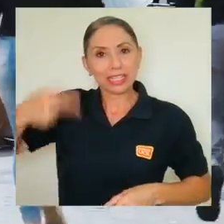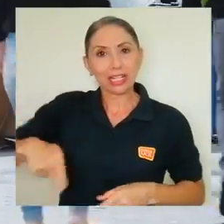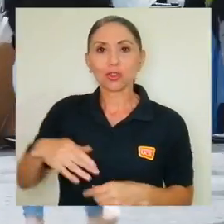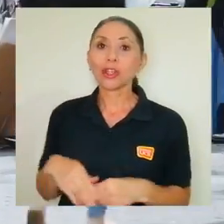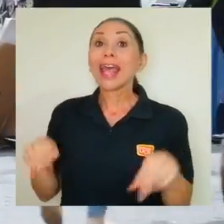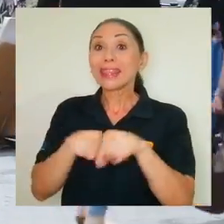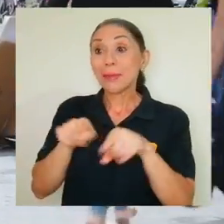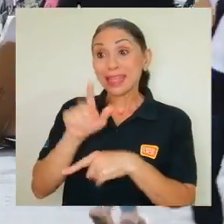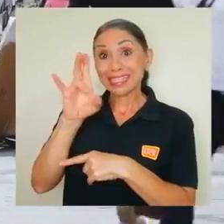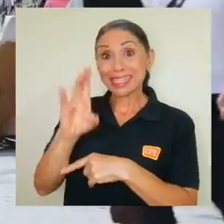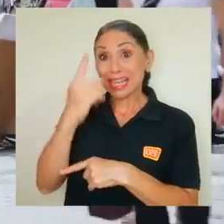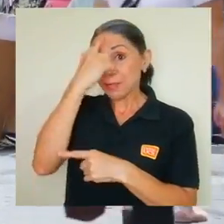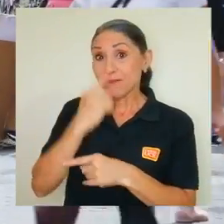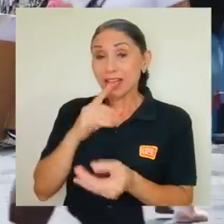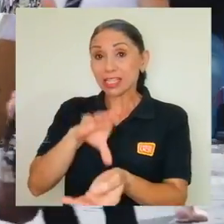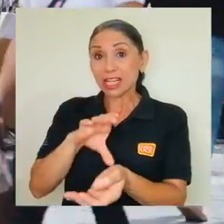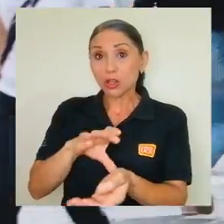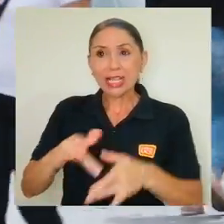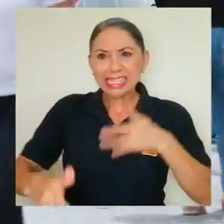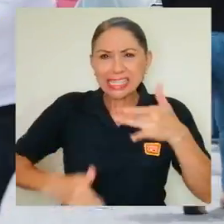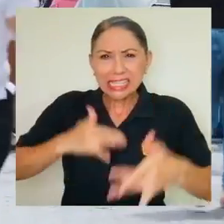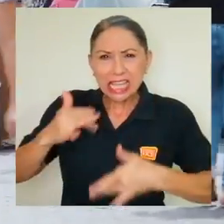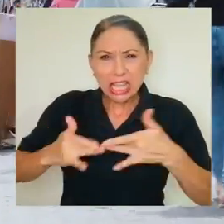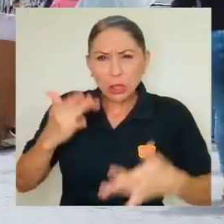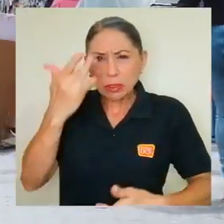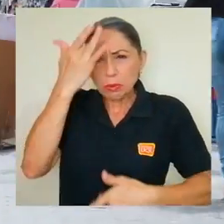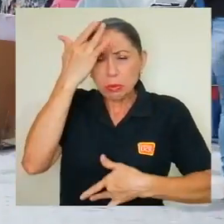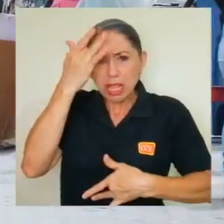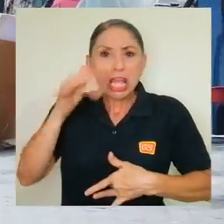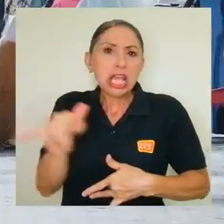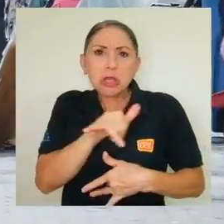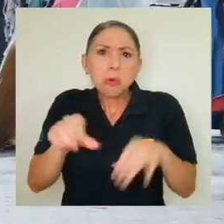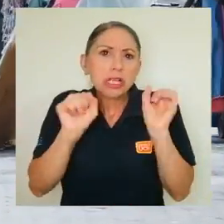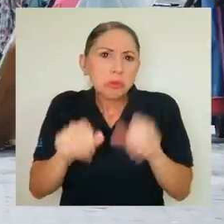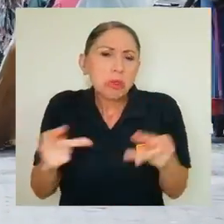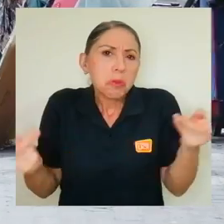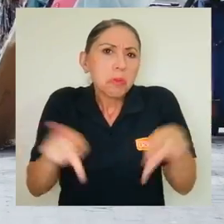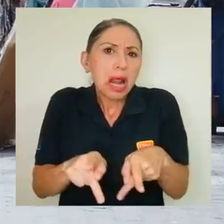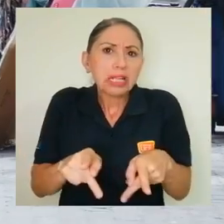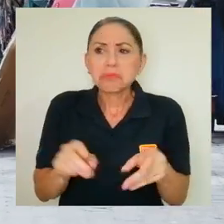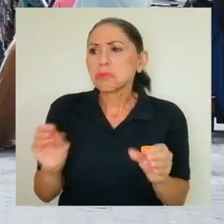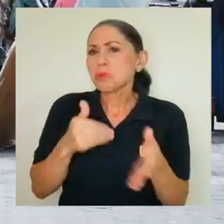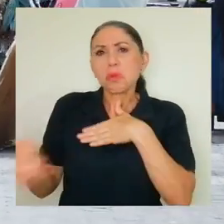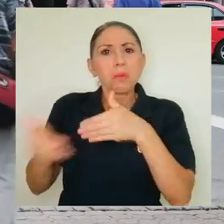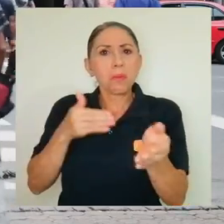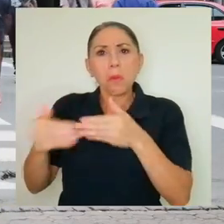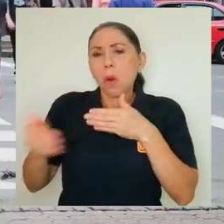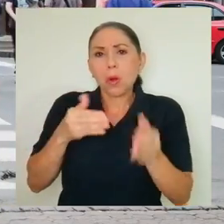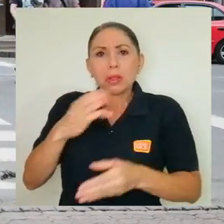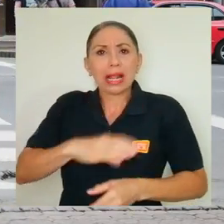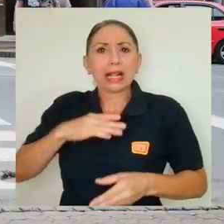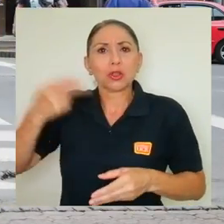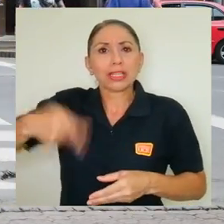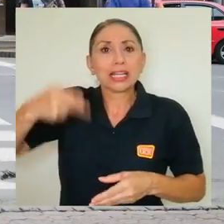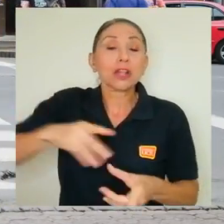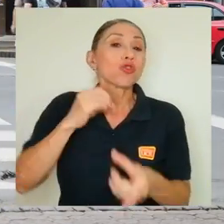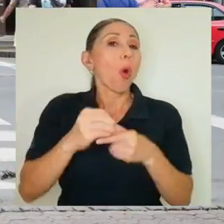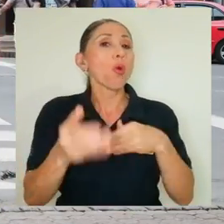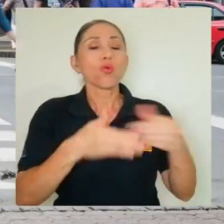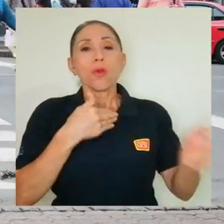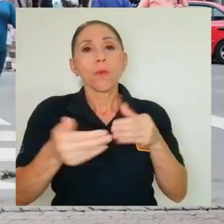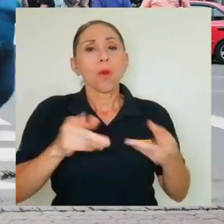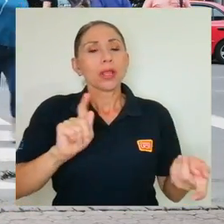que en estos siete perfiles clínicos los síntomas son igualmente probables de presentarse sin importar los factores de riesgo y las variantes del virus.